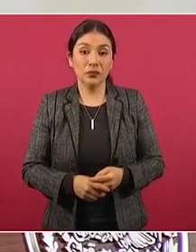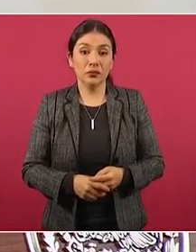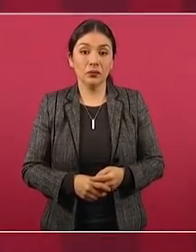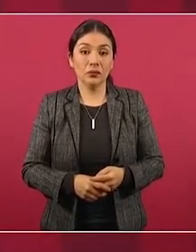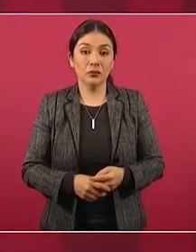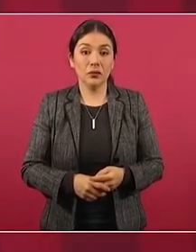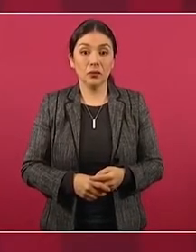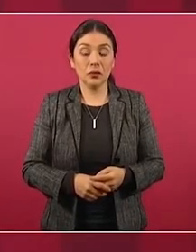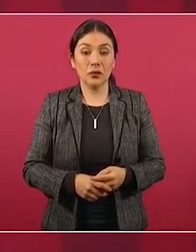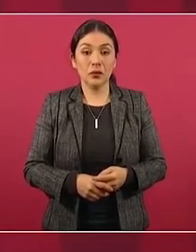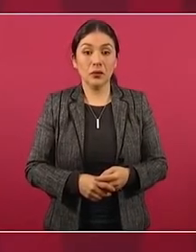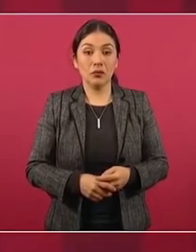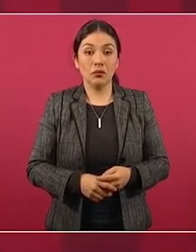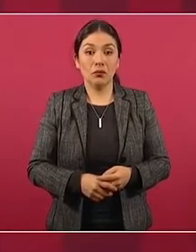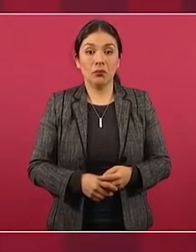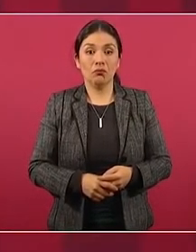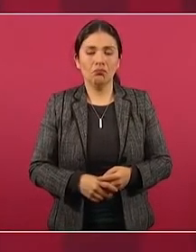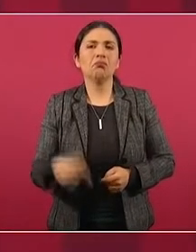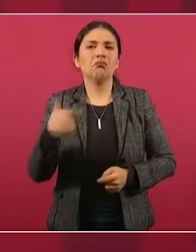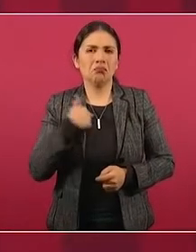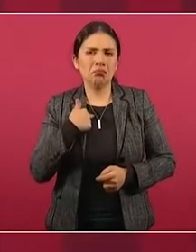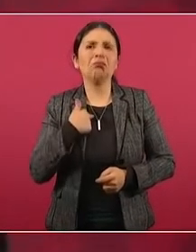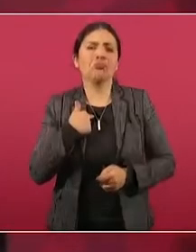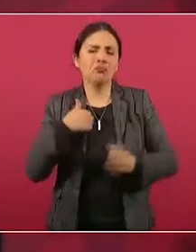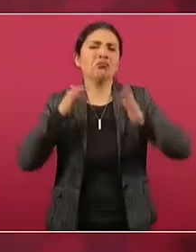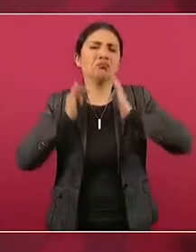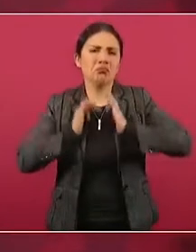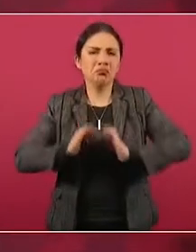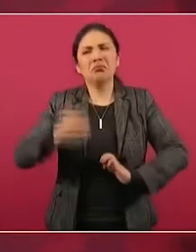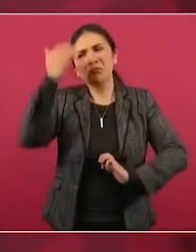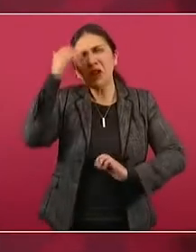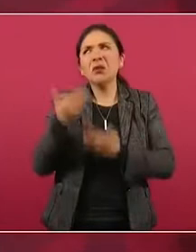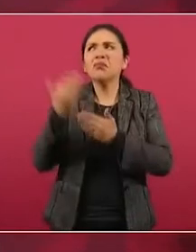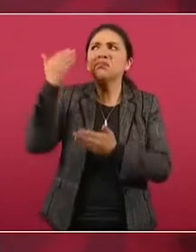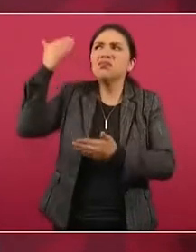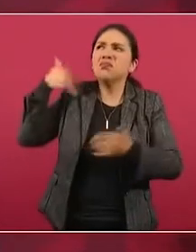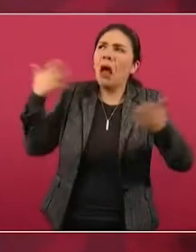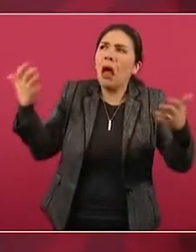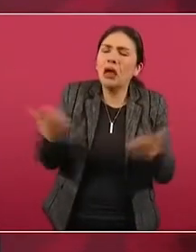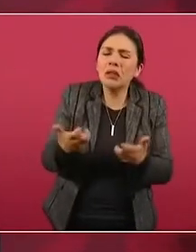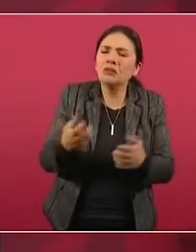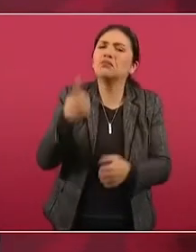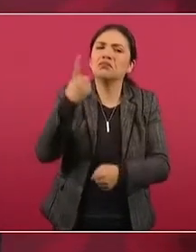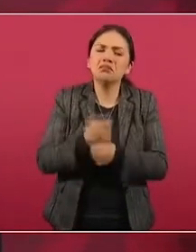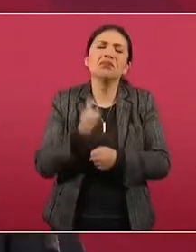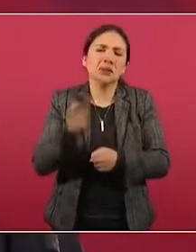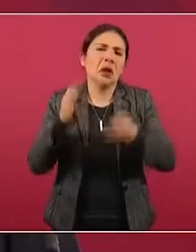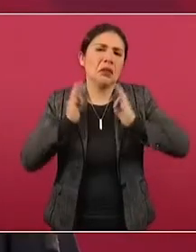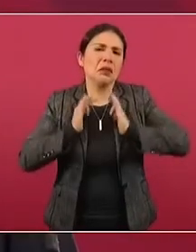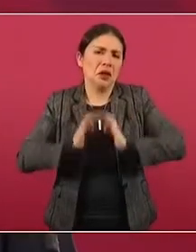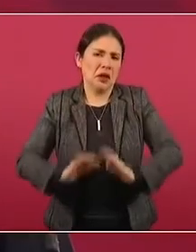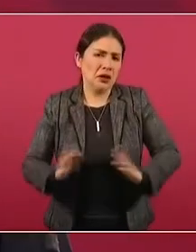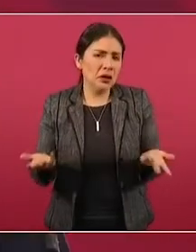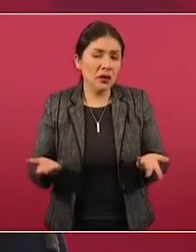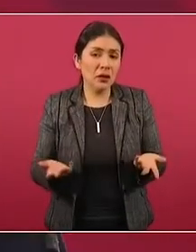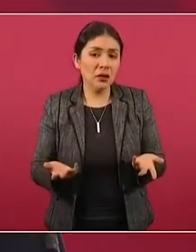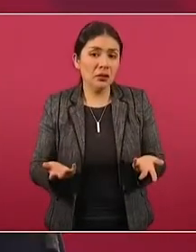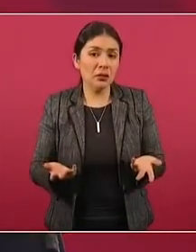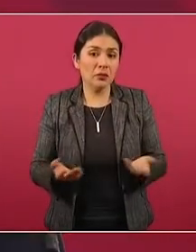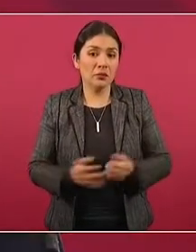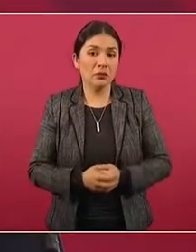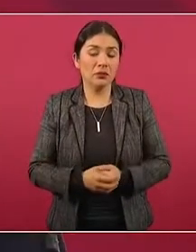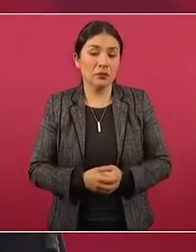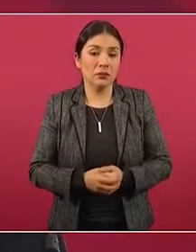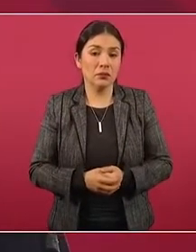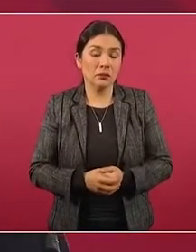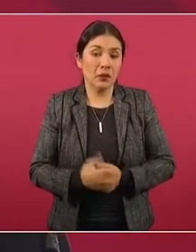Tenemos tranquila nuestra conciencia, ese es el principal tribunal, el de la conciencia